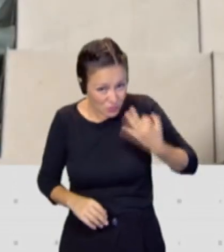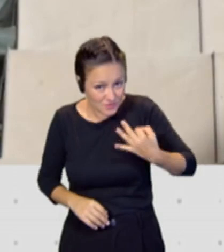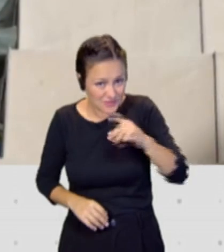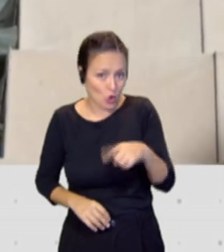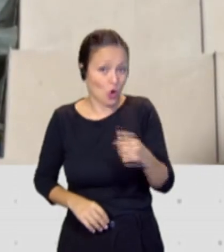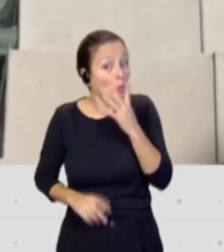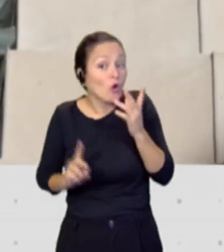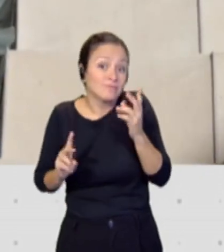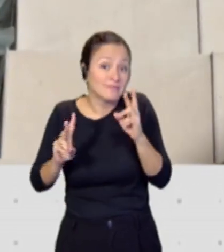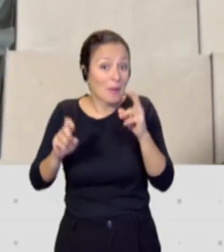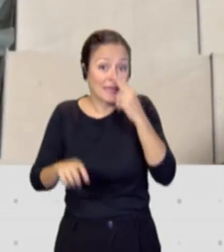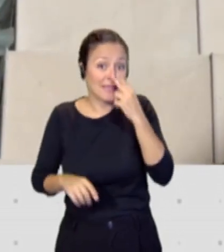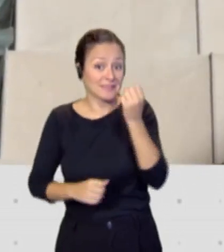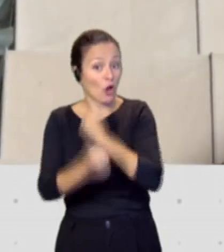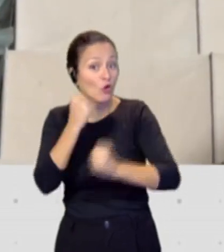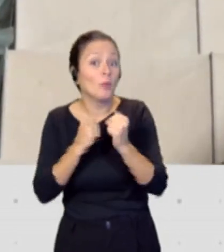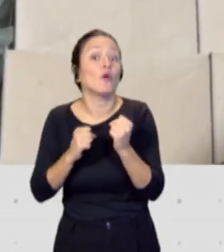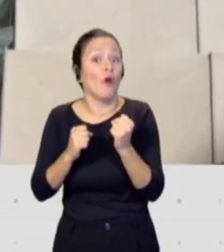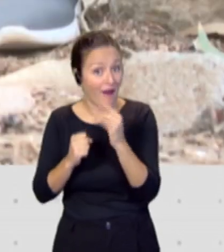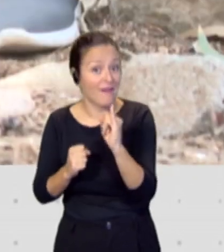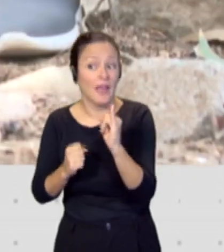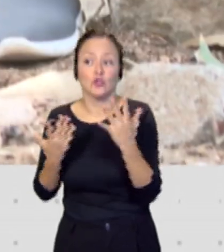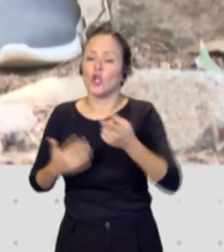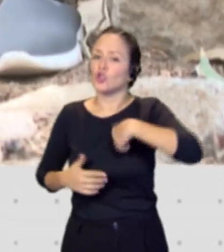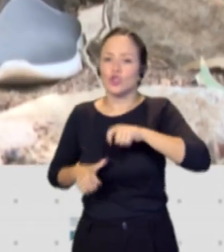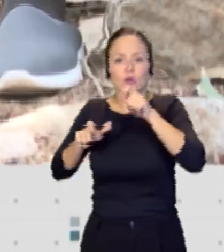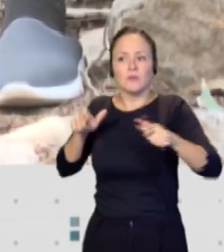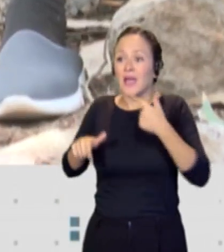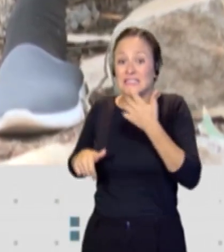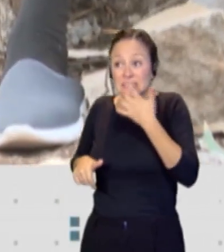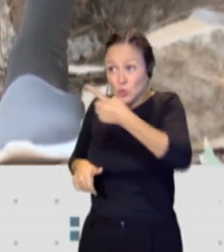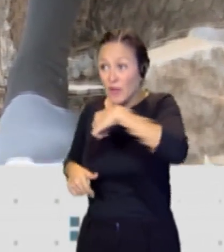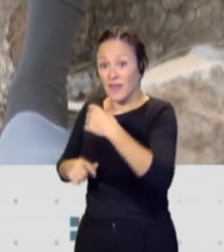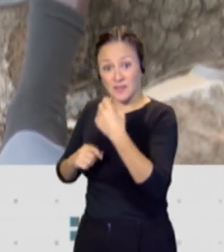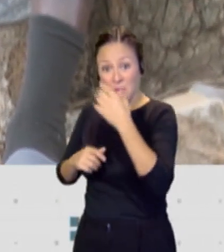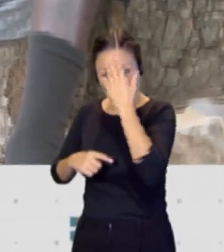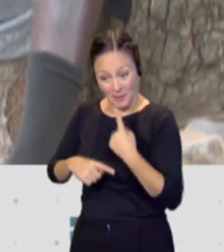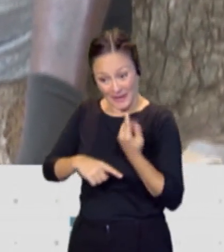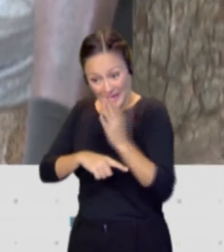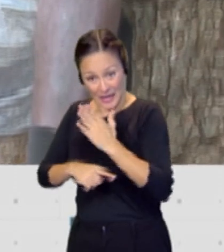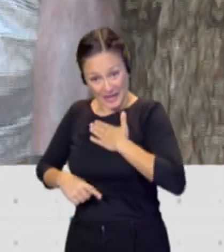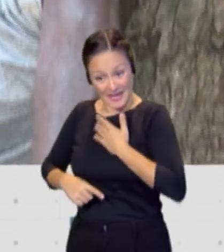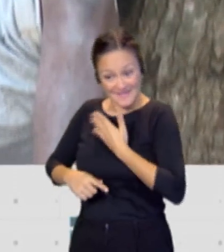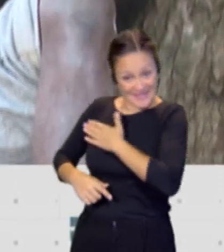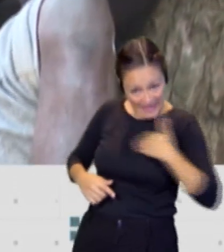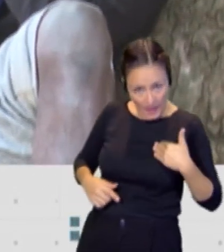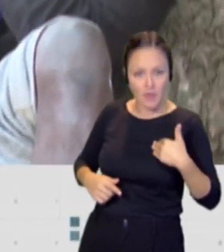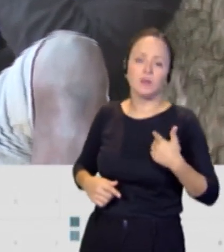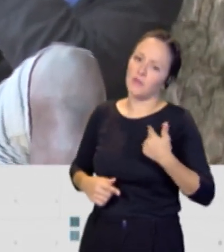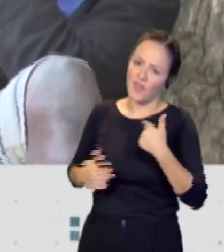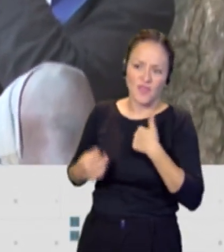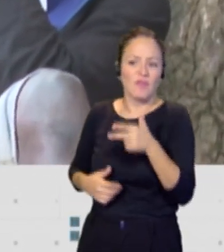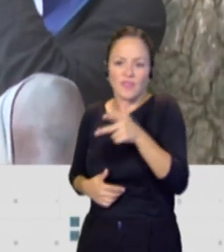ciudadanía, tenemos que decir, no en nuestro nombre, protejamos el derecho a la vida de todas las personas y protejamos el derecho a la vida